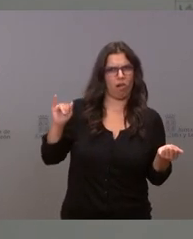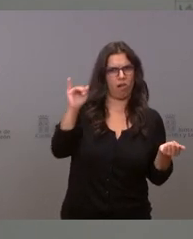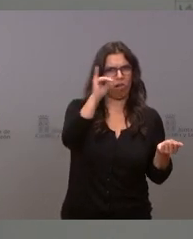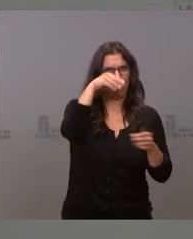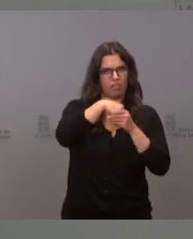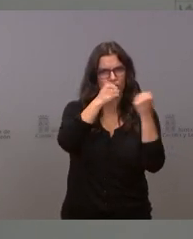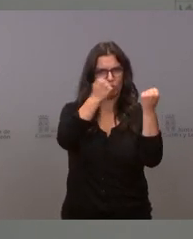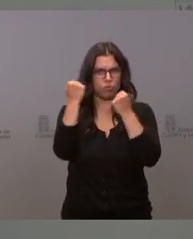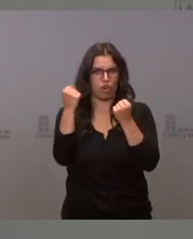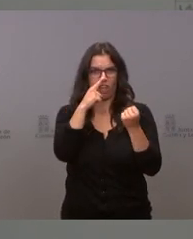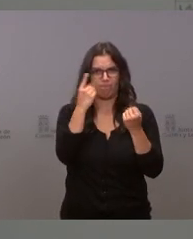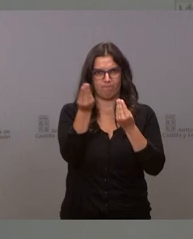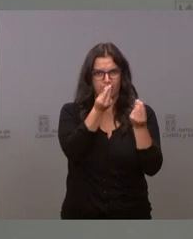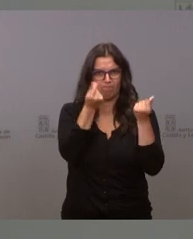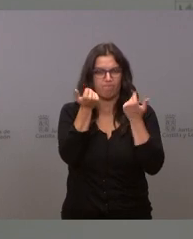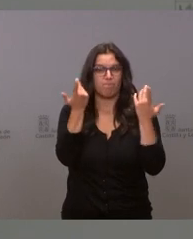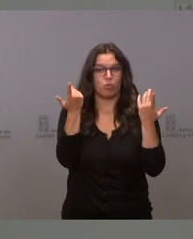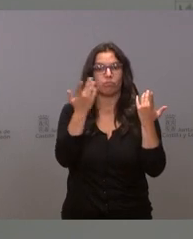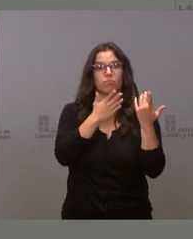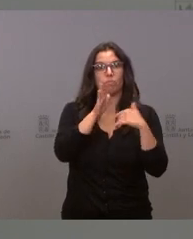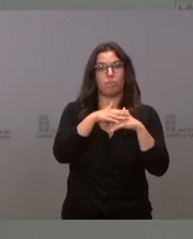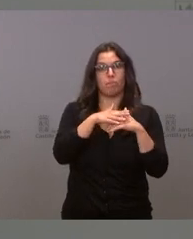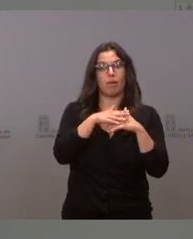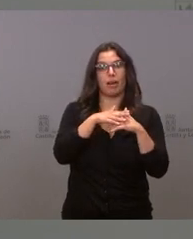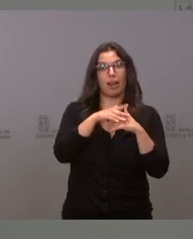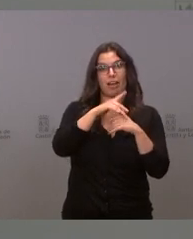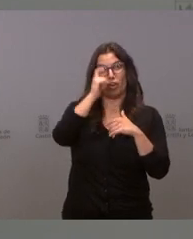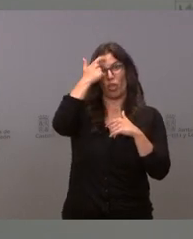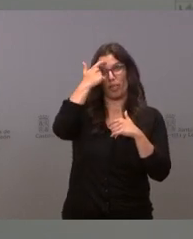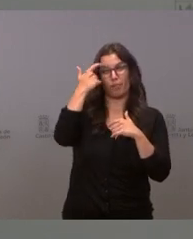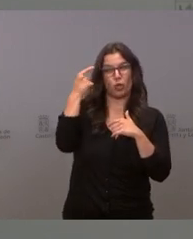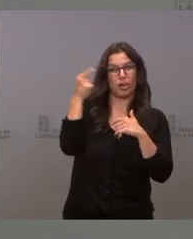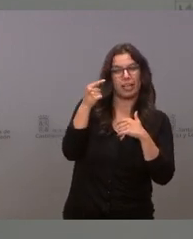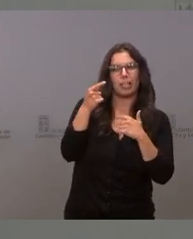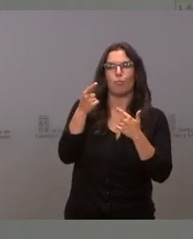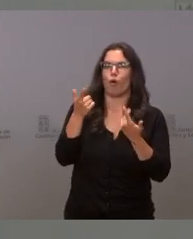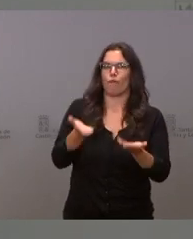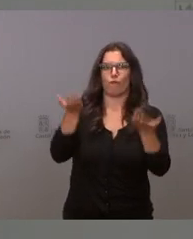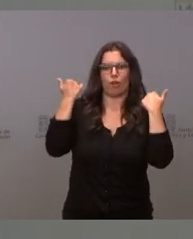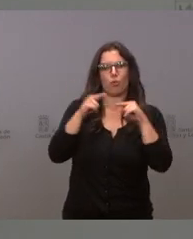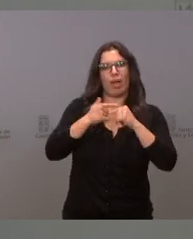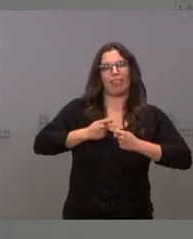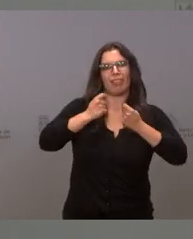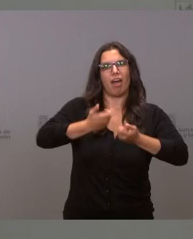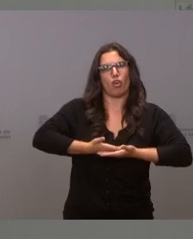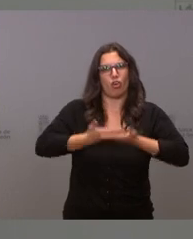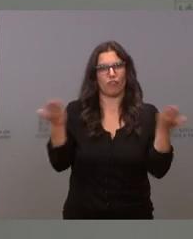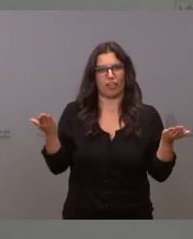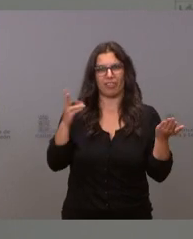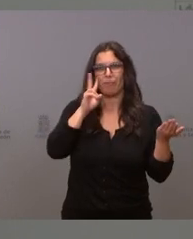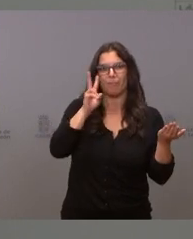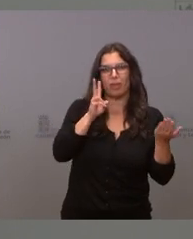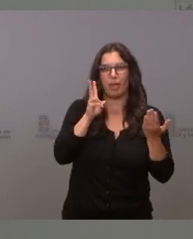instituciones. Erradicar esa visión de nuestra ciudadanía, eliminar la posibilidad de fraude y corrupción,